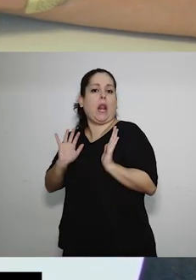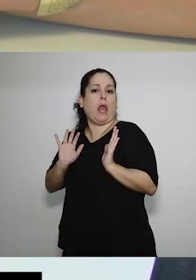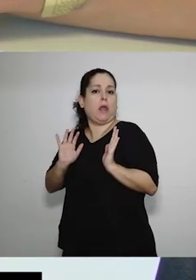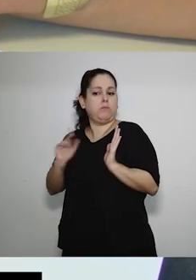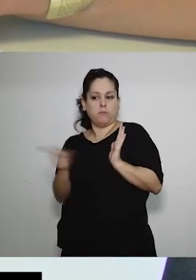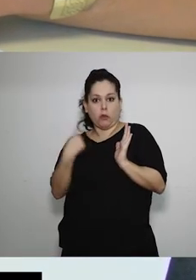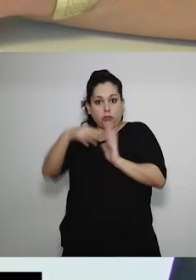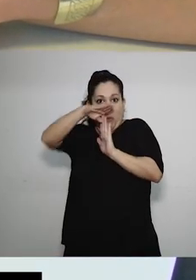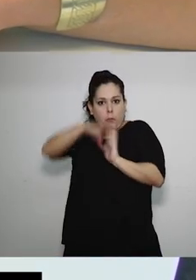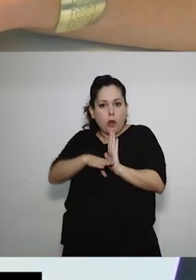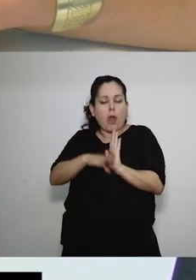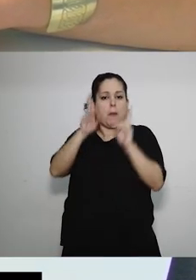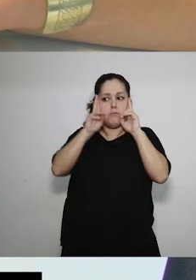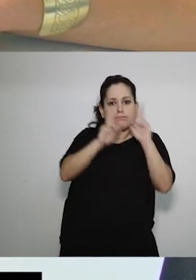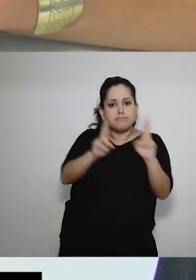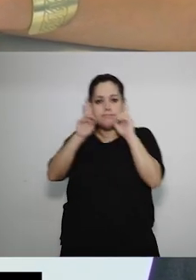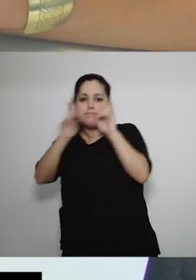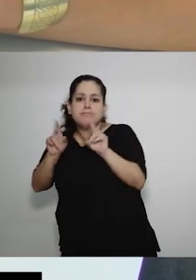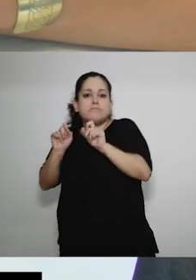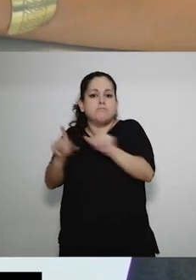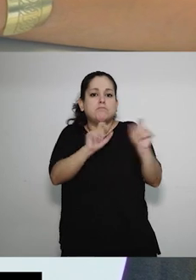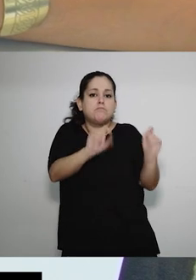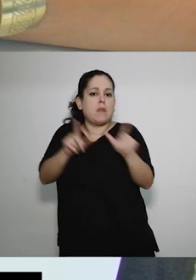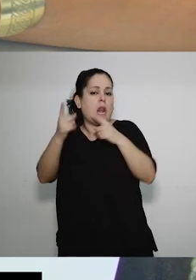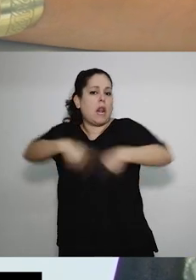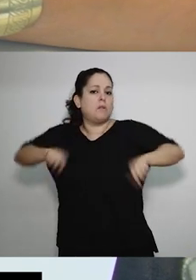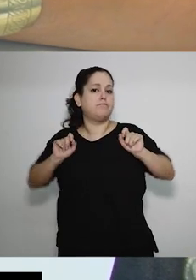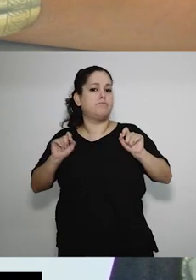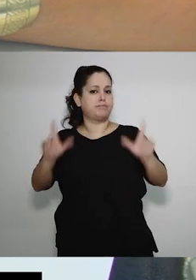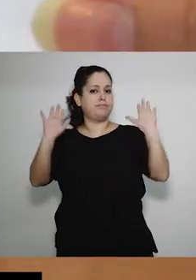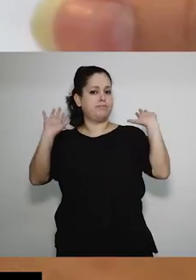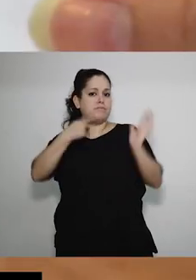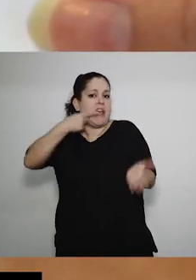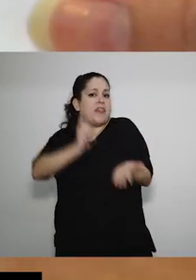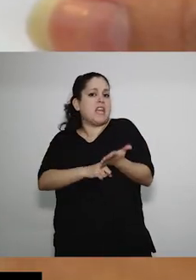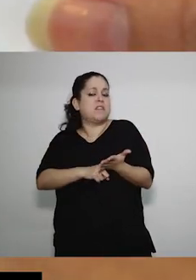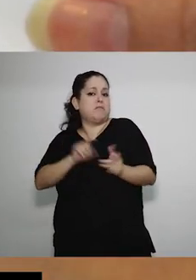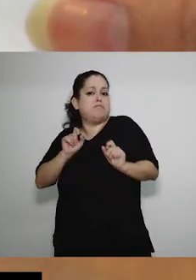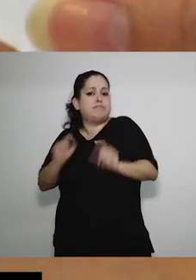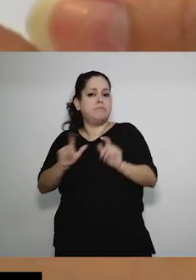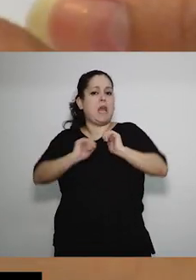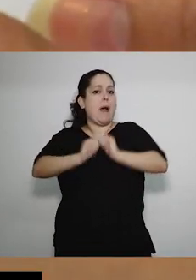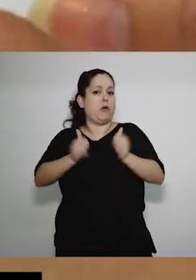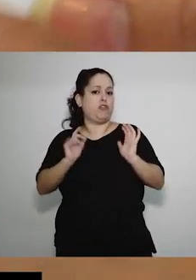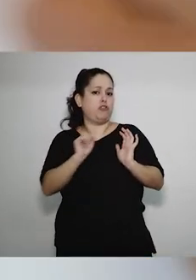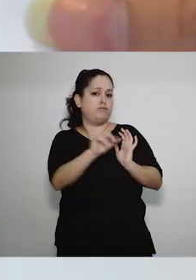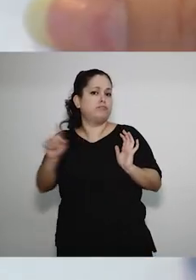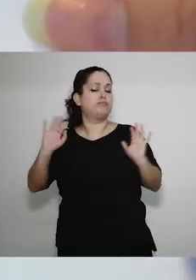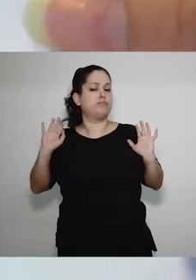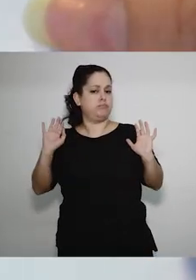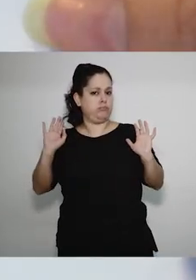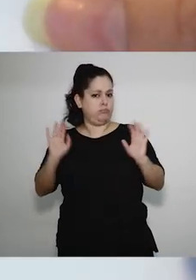Y nosotros desde el programa lo que hacemos es respetar lo que las personas deciden que quieren como apoyo.